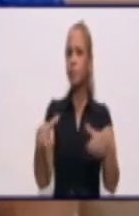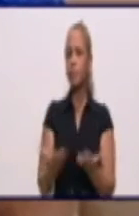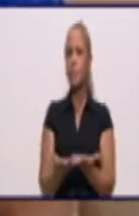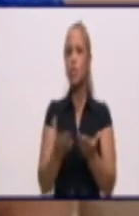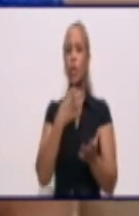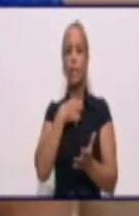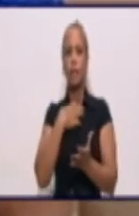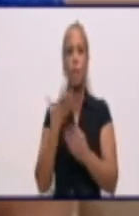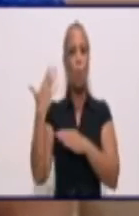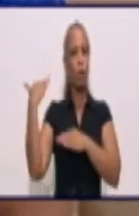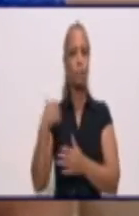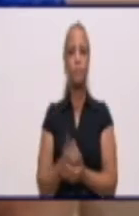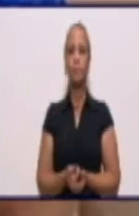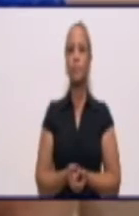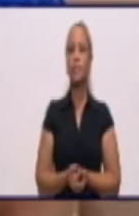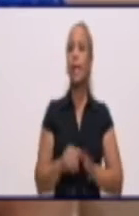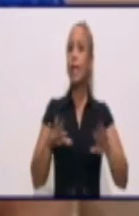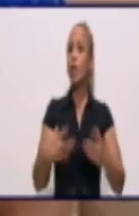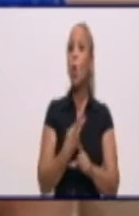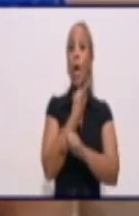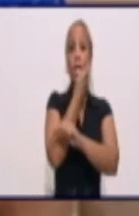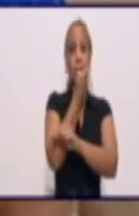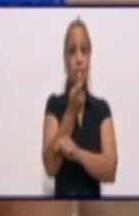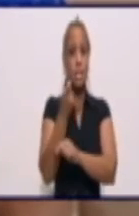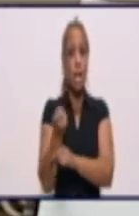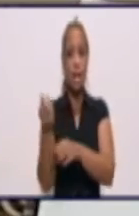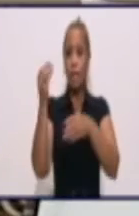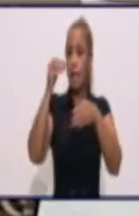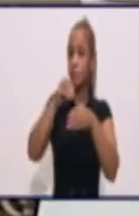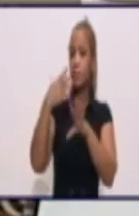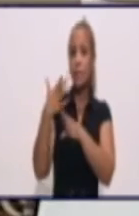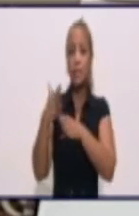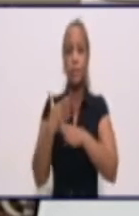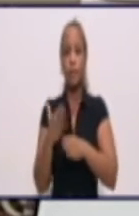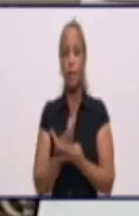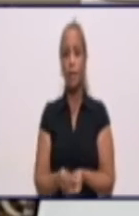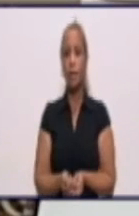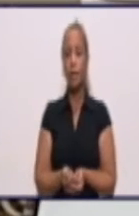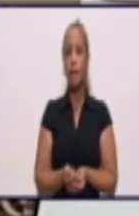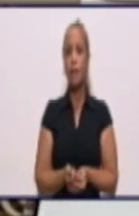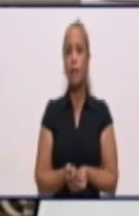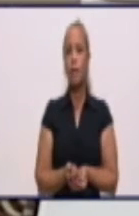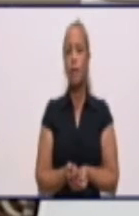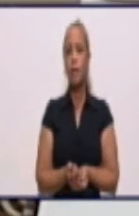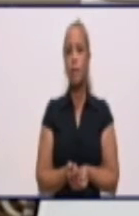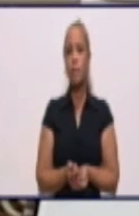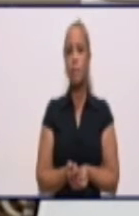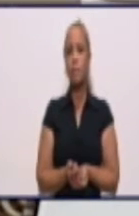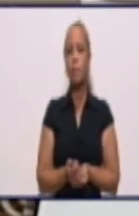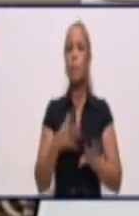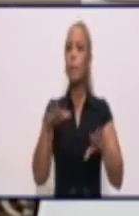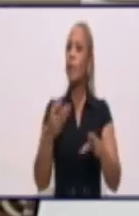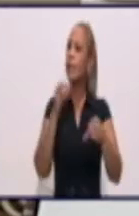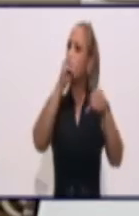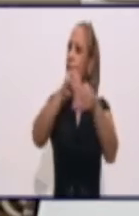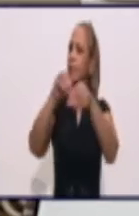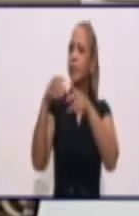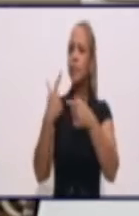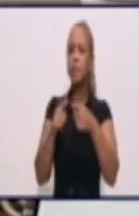sección, que nos enseñan a cultivar diferentes cultivos que